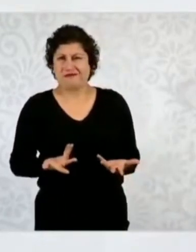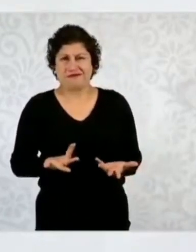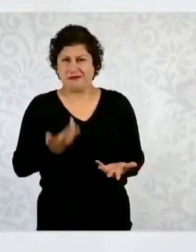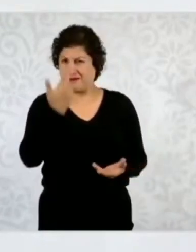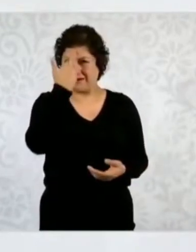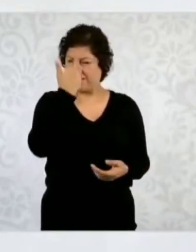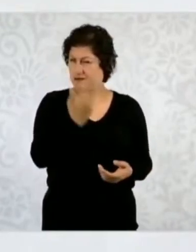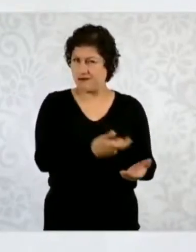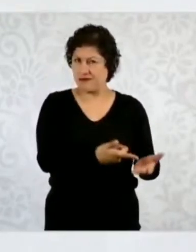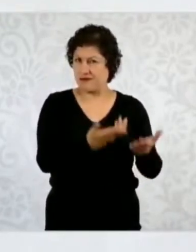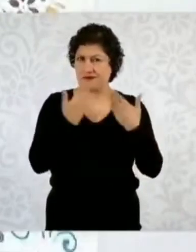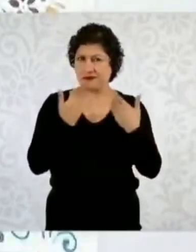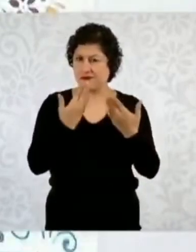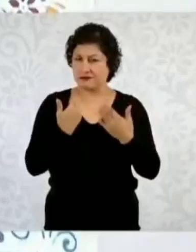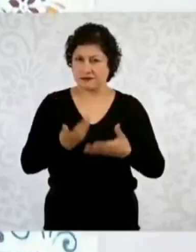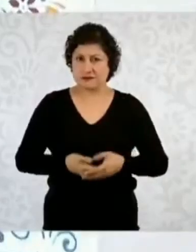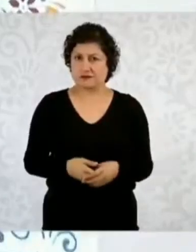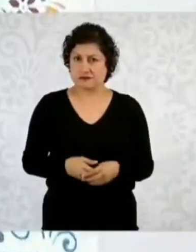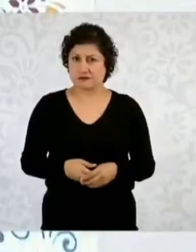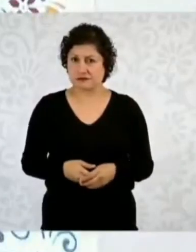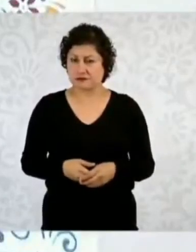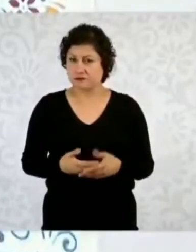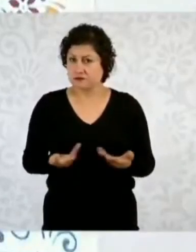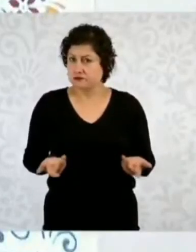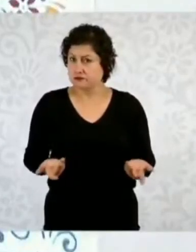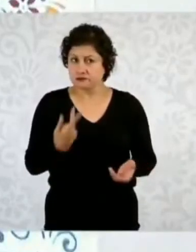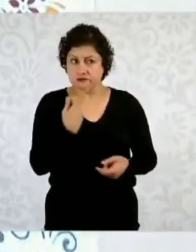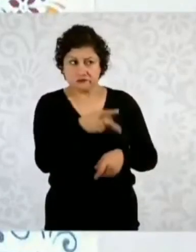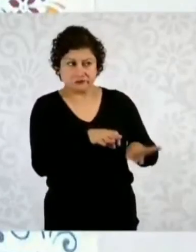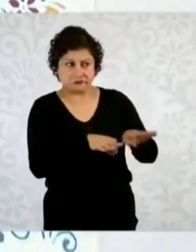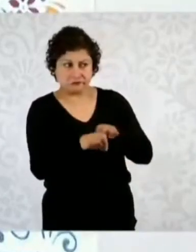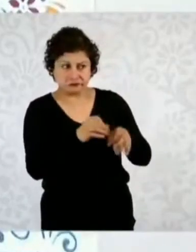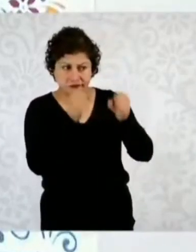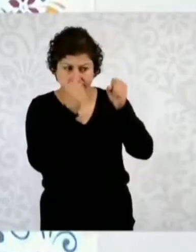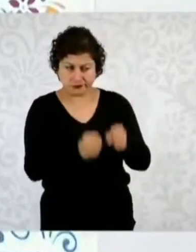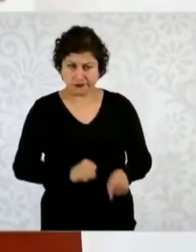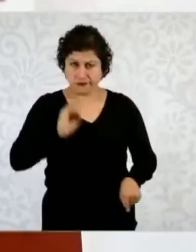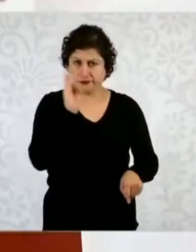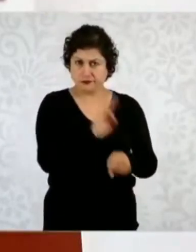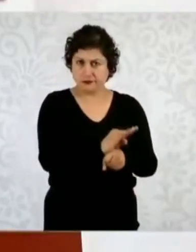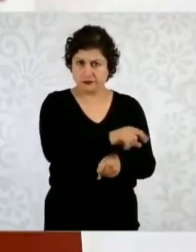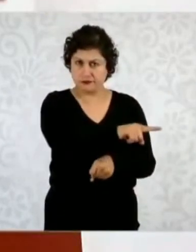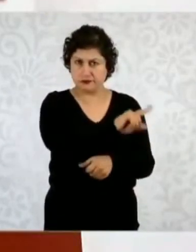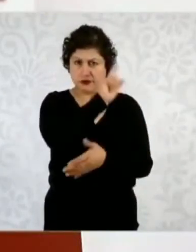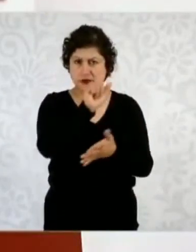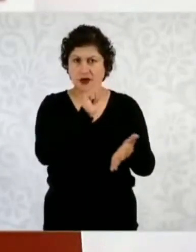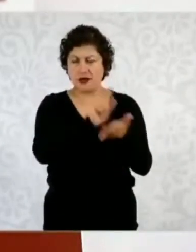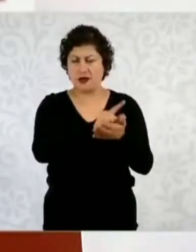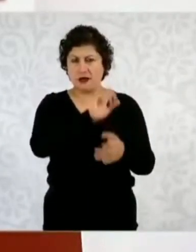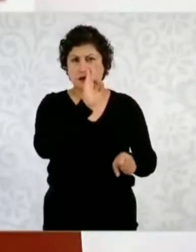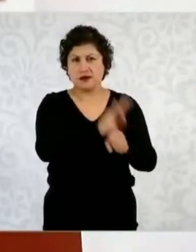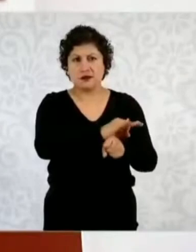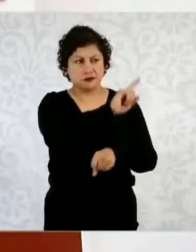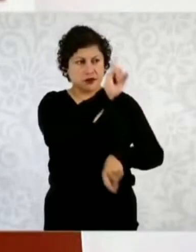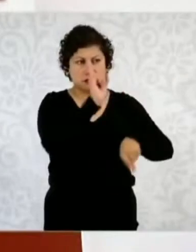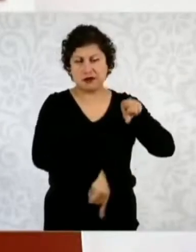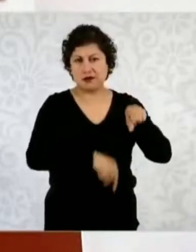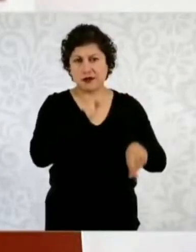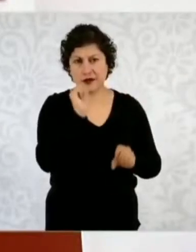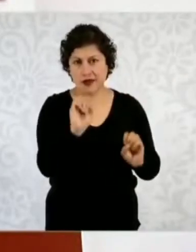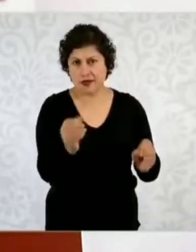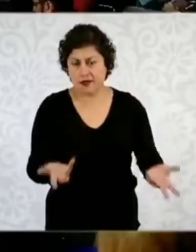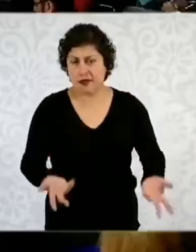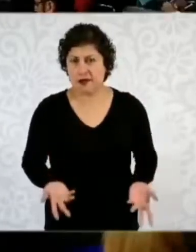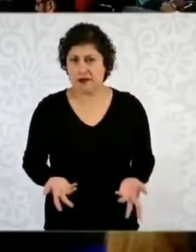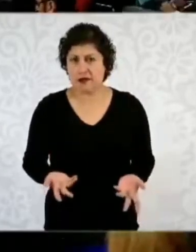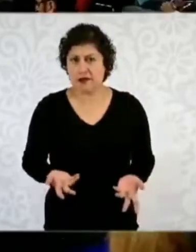salario, alguna compensación, etcétera. Si es algo que ya tienen establecido, pues se les tiene que seguir